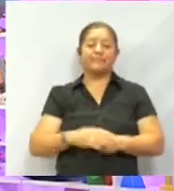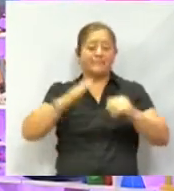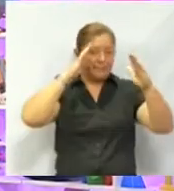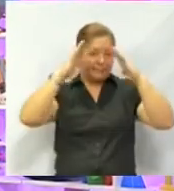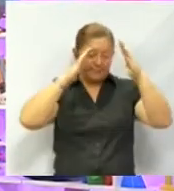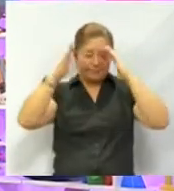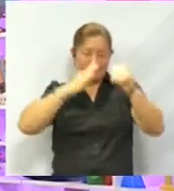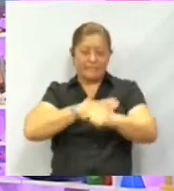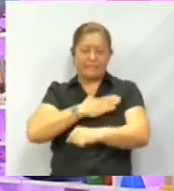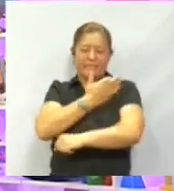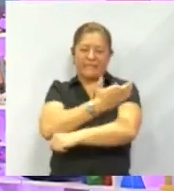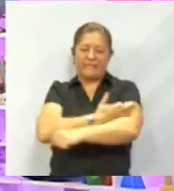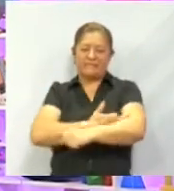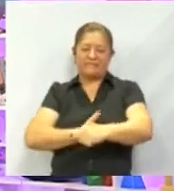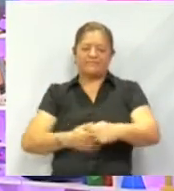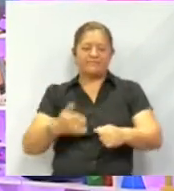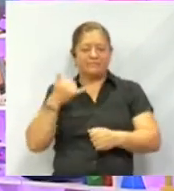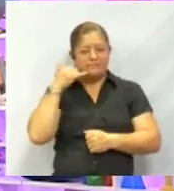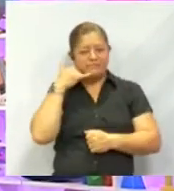tardes.